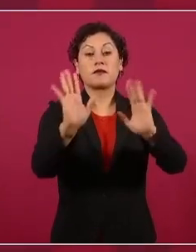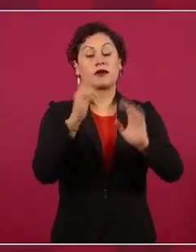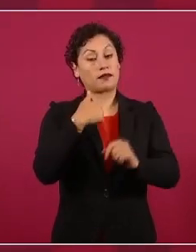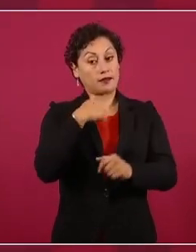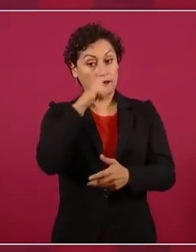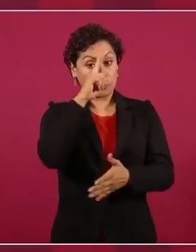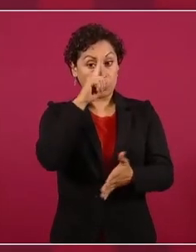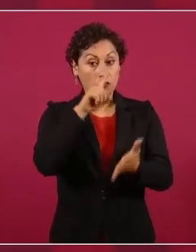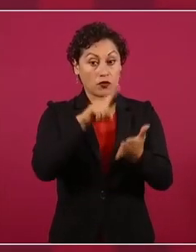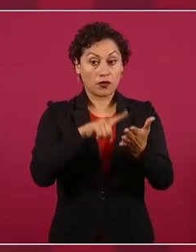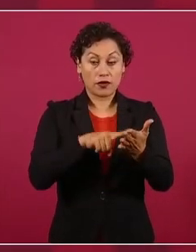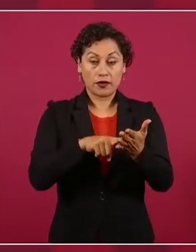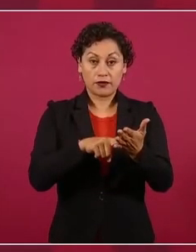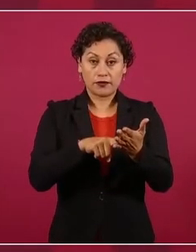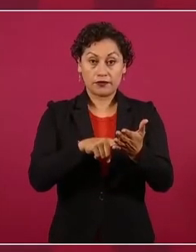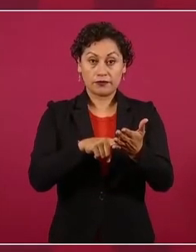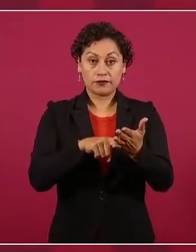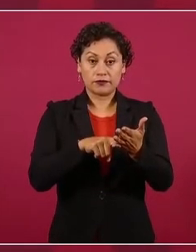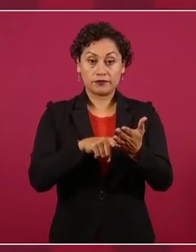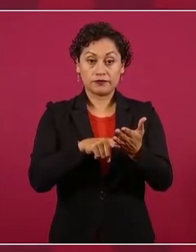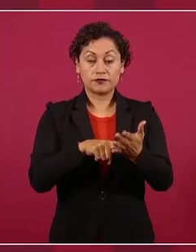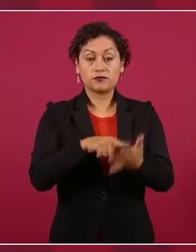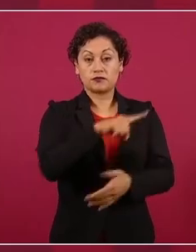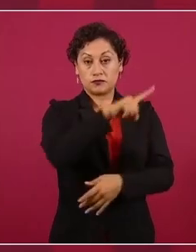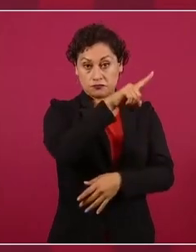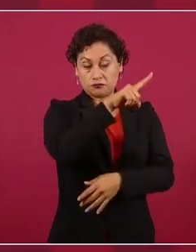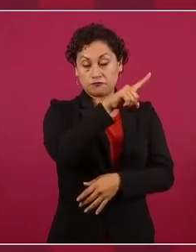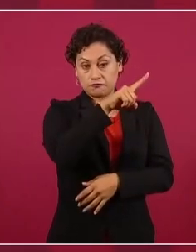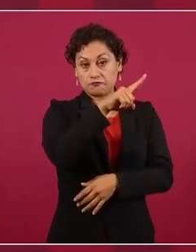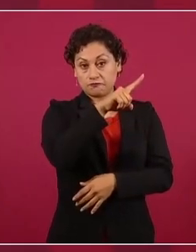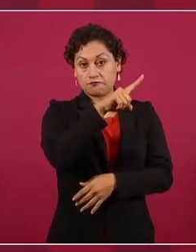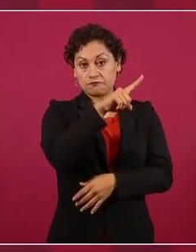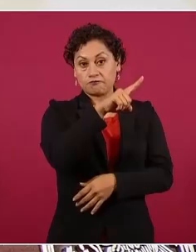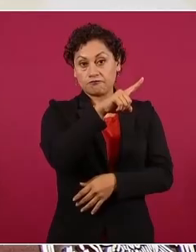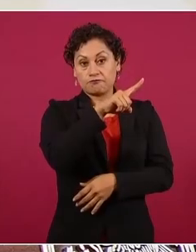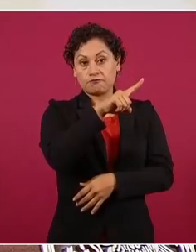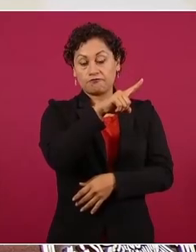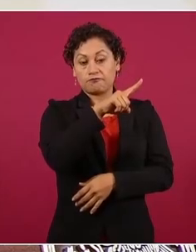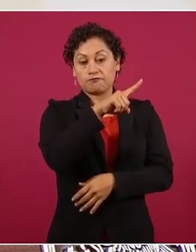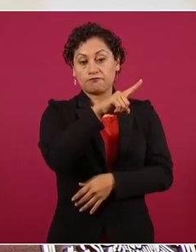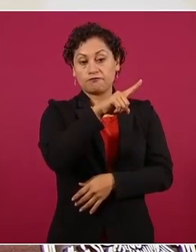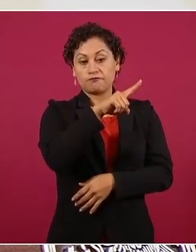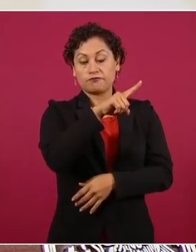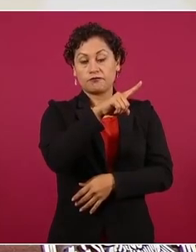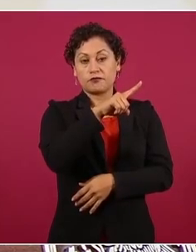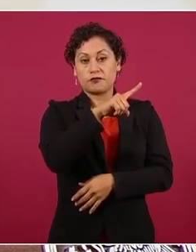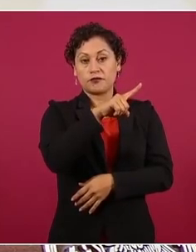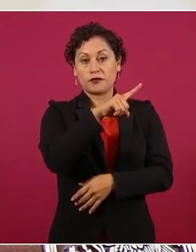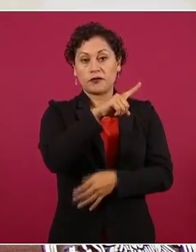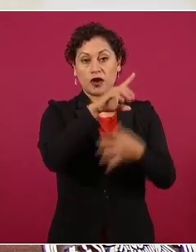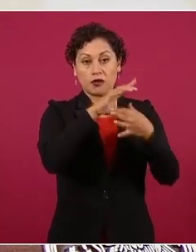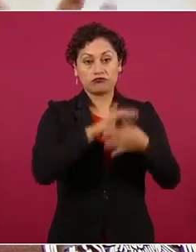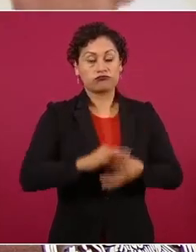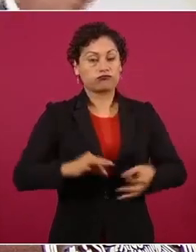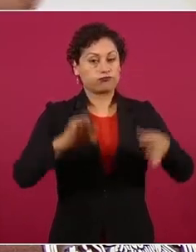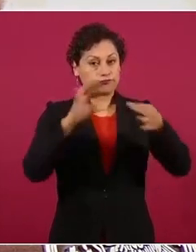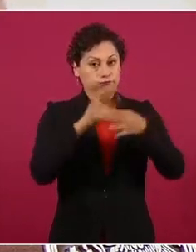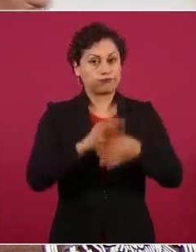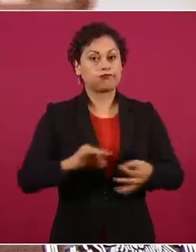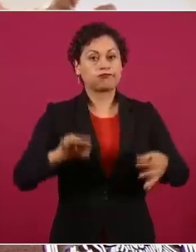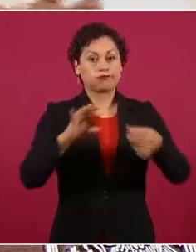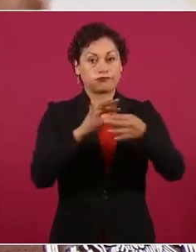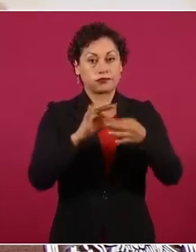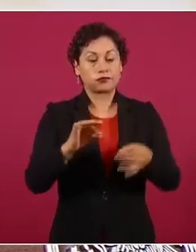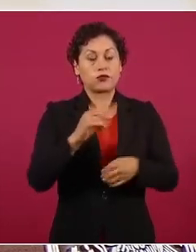Blinken habló de consolidar la